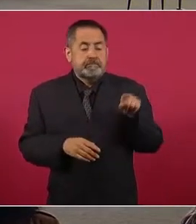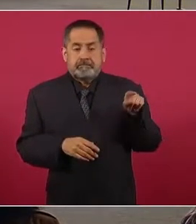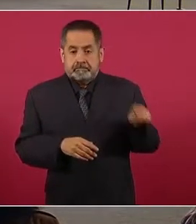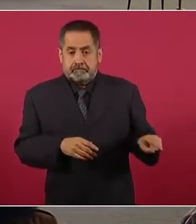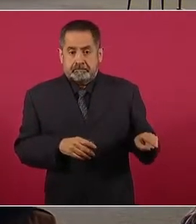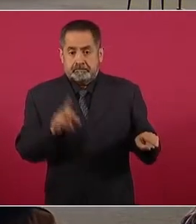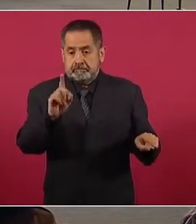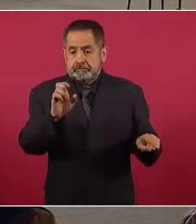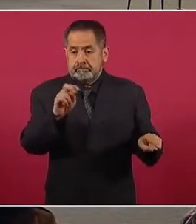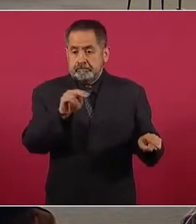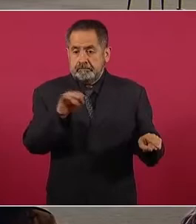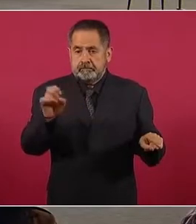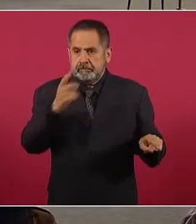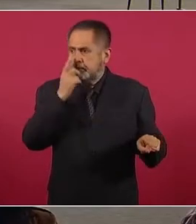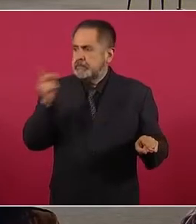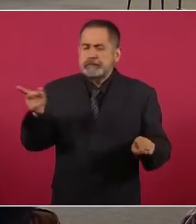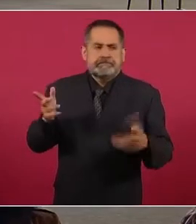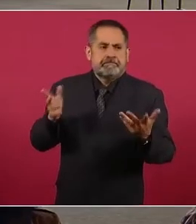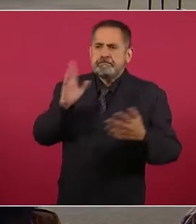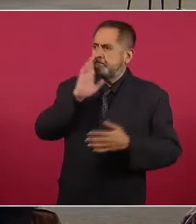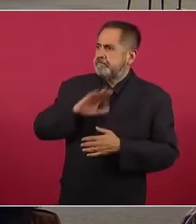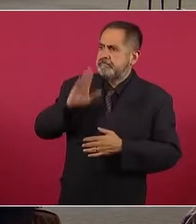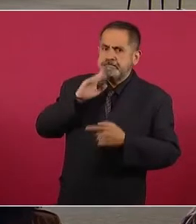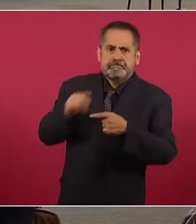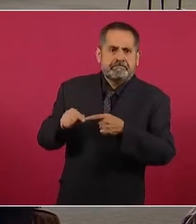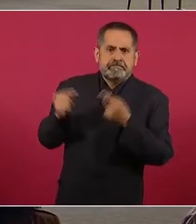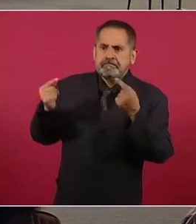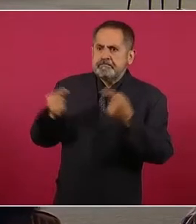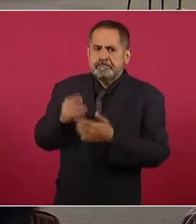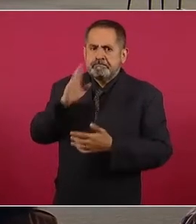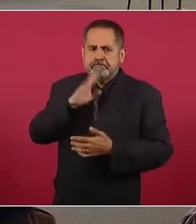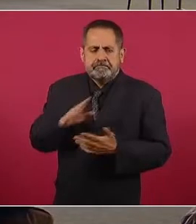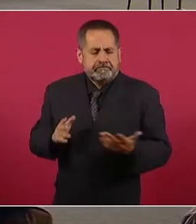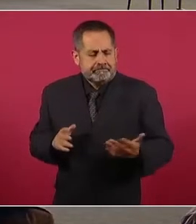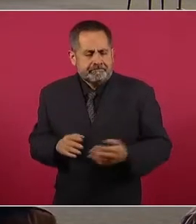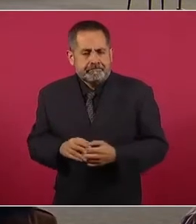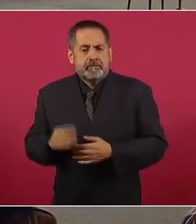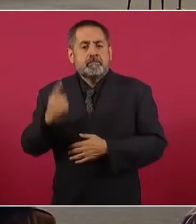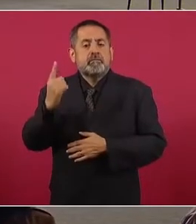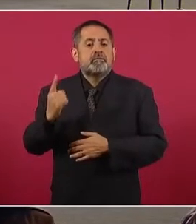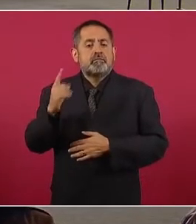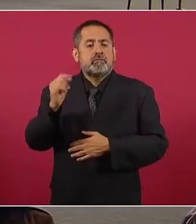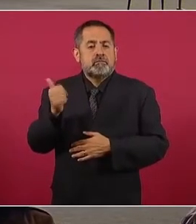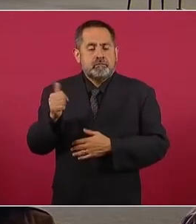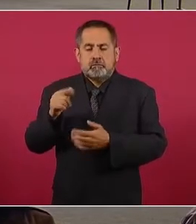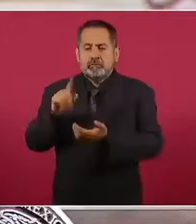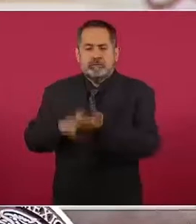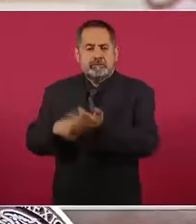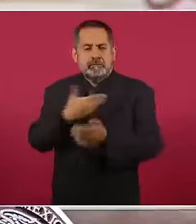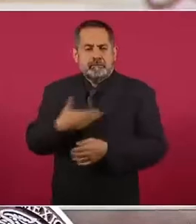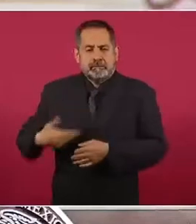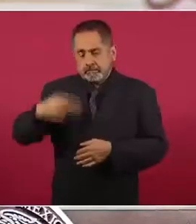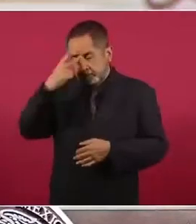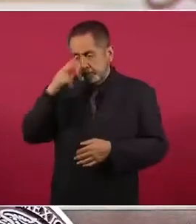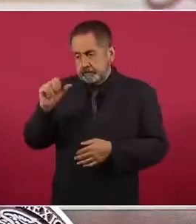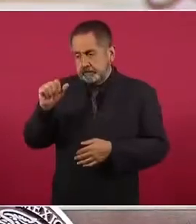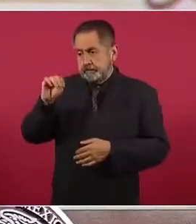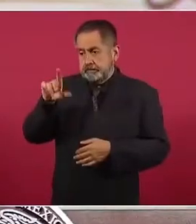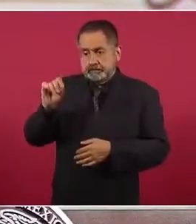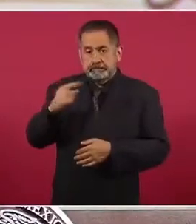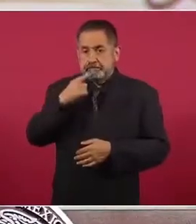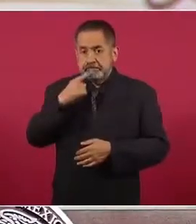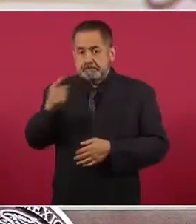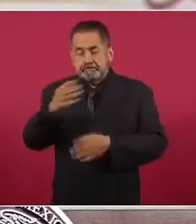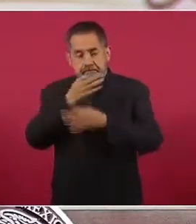amenaza contra la oposición. El primero de agosto, el presidente de la República, Andrés Manuel López Obrador, declaró que